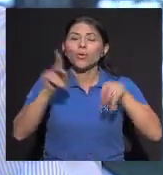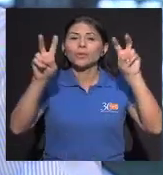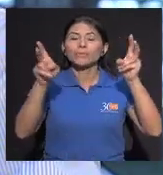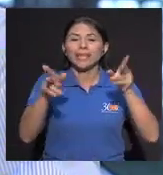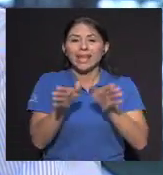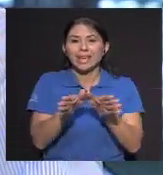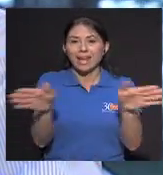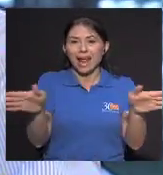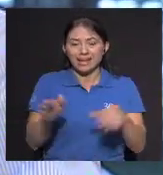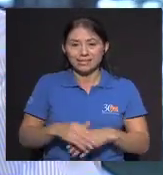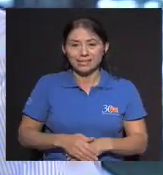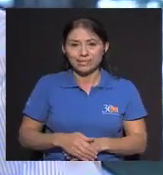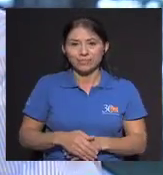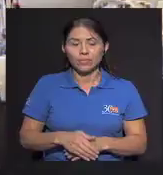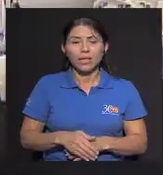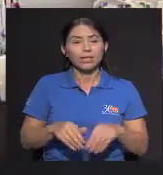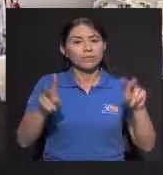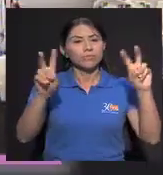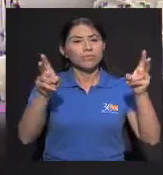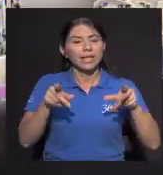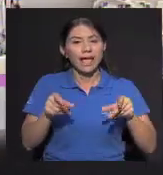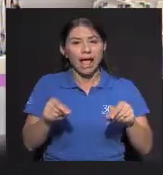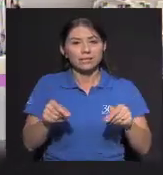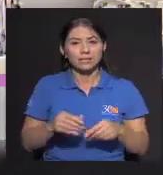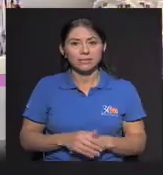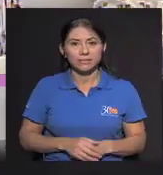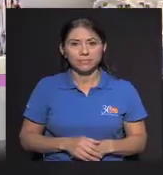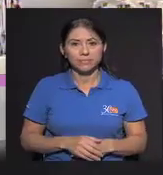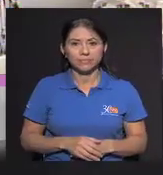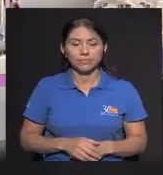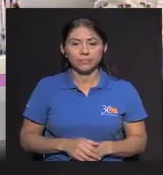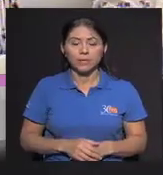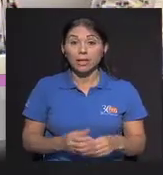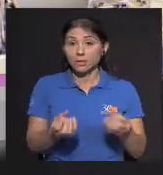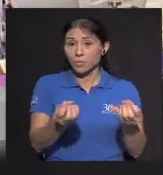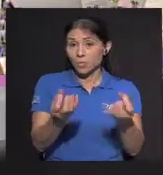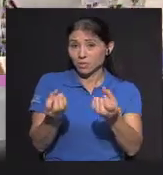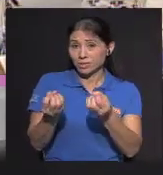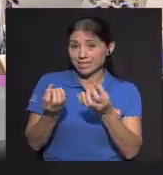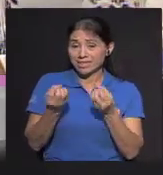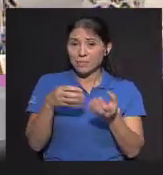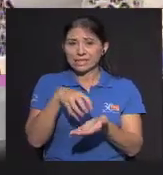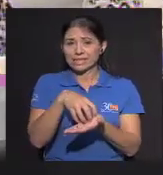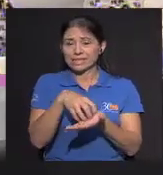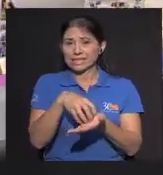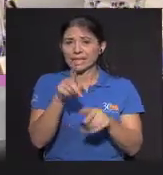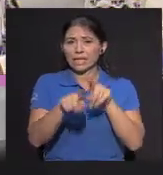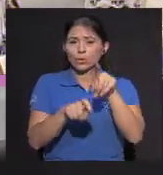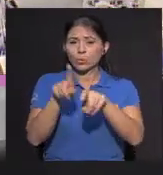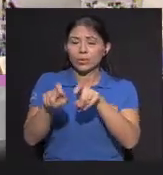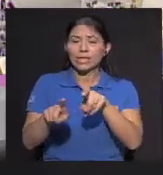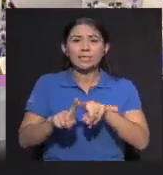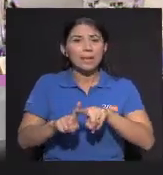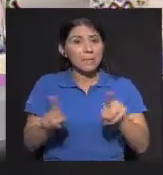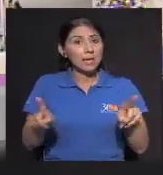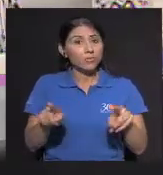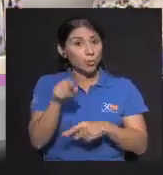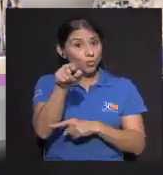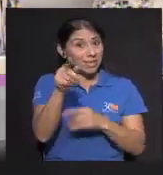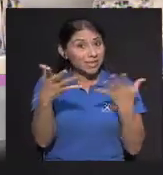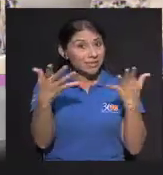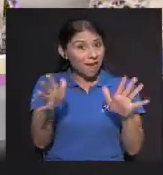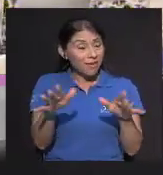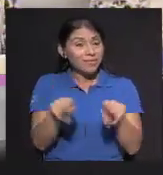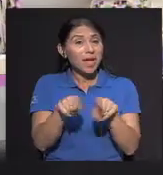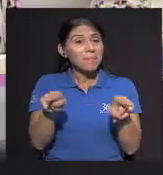generales como nos contó María del Mar sobre el cáncer Y son muchísimas las inquietudes, pero qué le parece entonces también